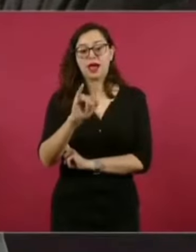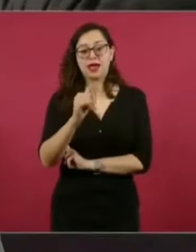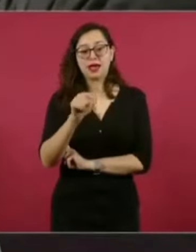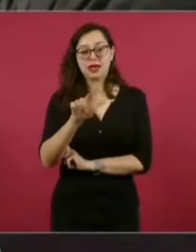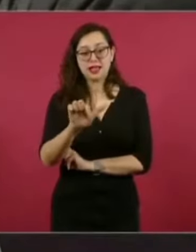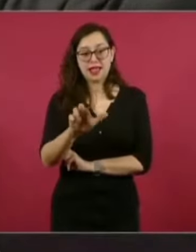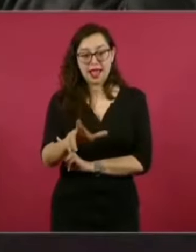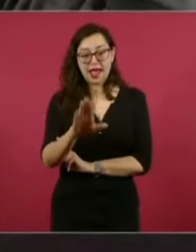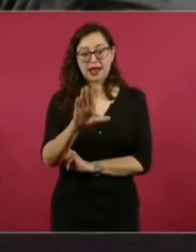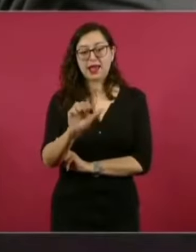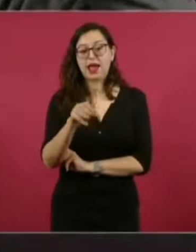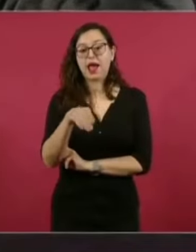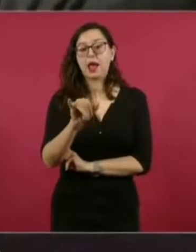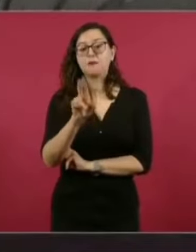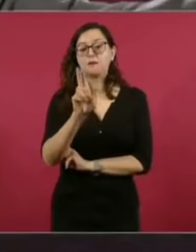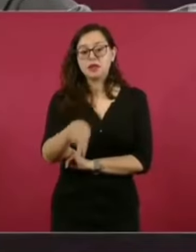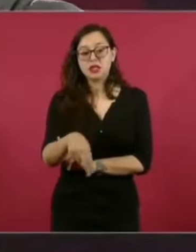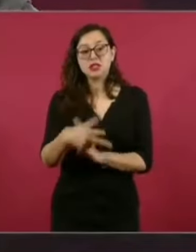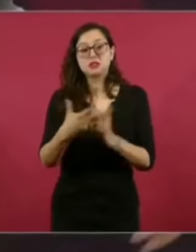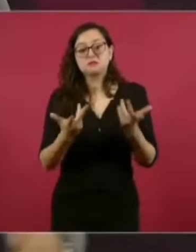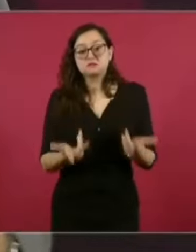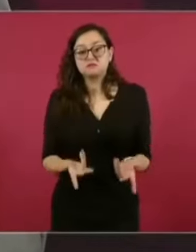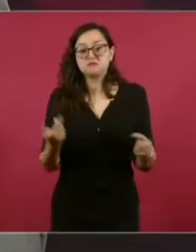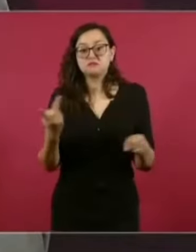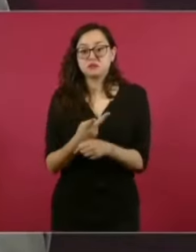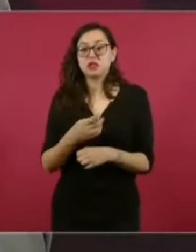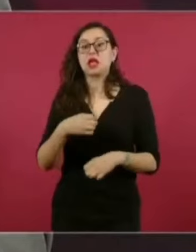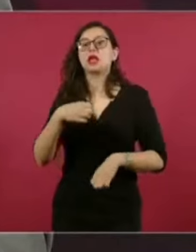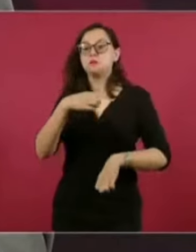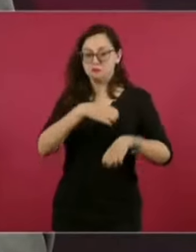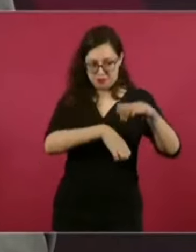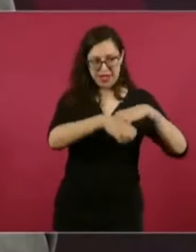de los grupos empresariales.